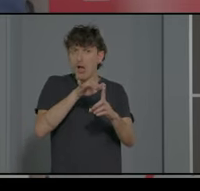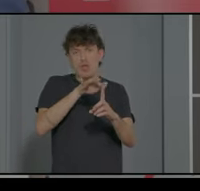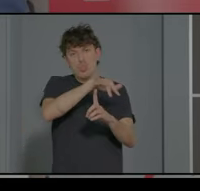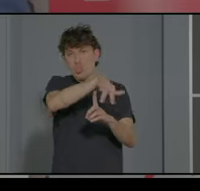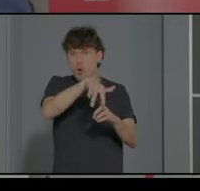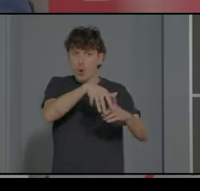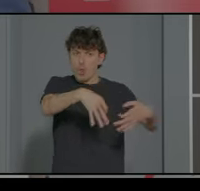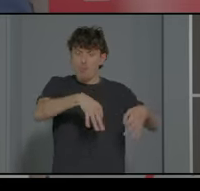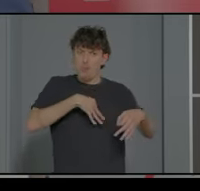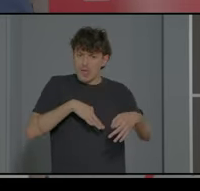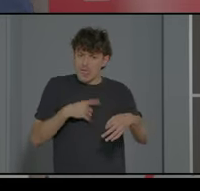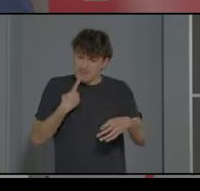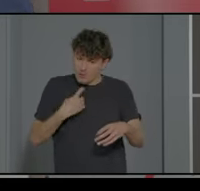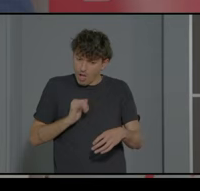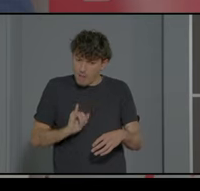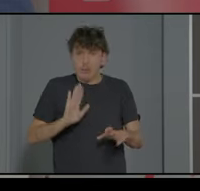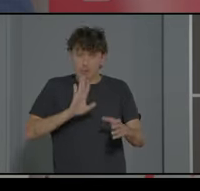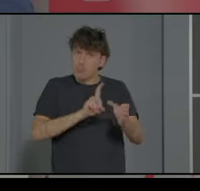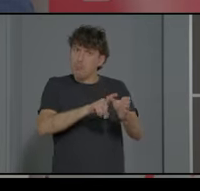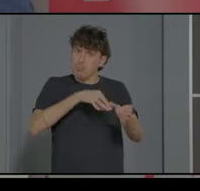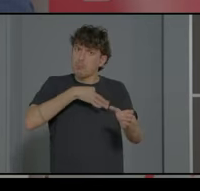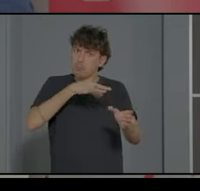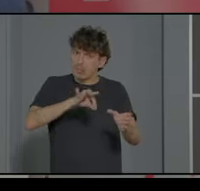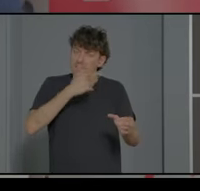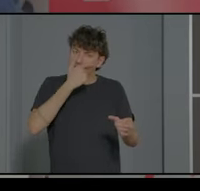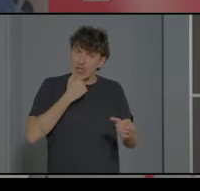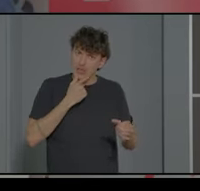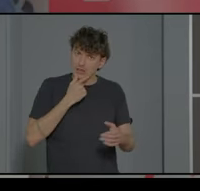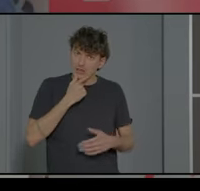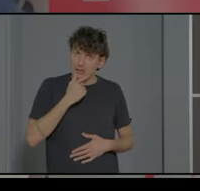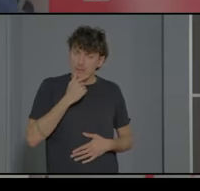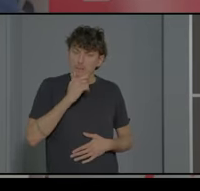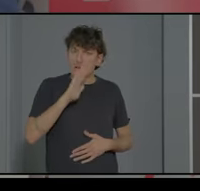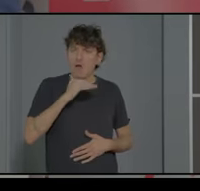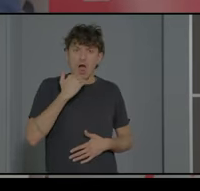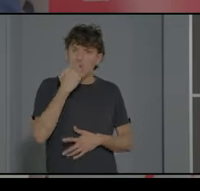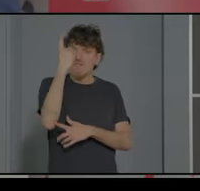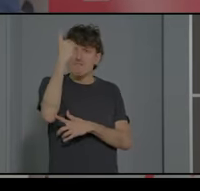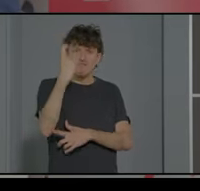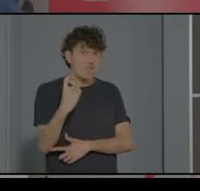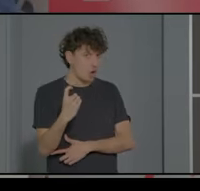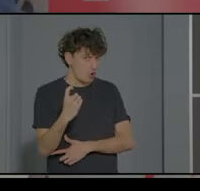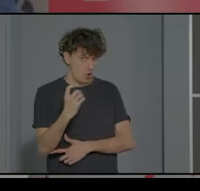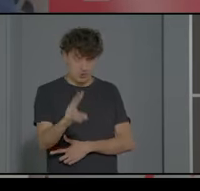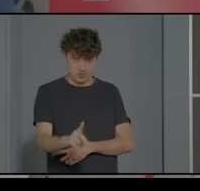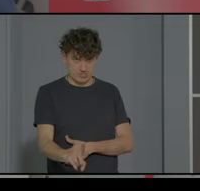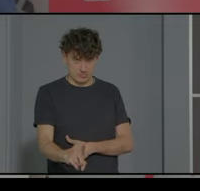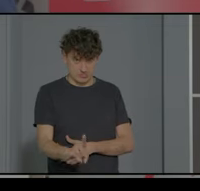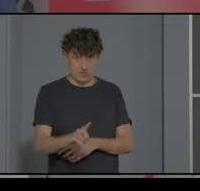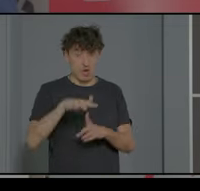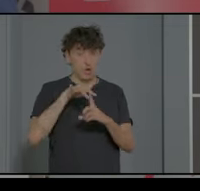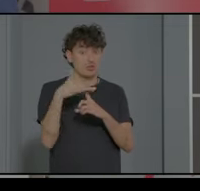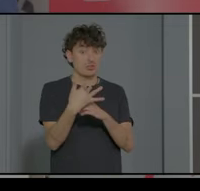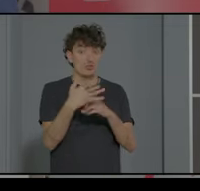tener dificultades. Pero no es algo escrito sobre piedra y, de hecho, desde el contexto de la educación